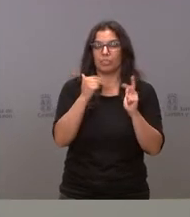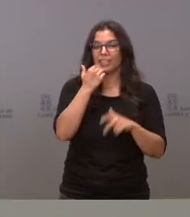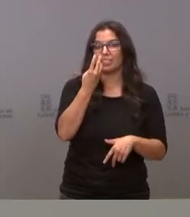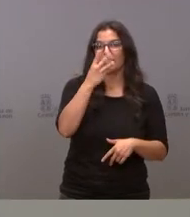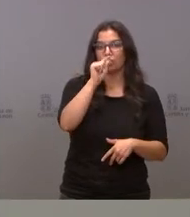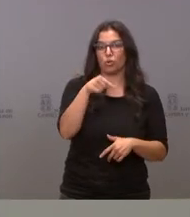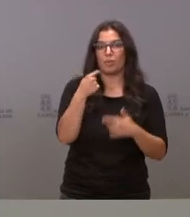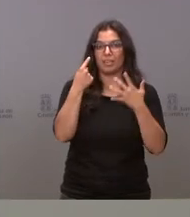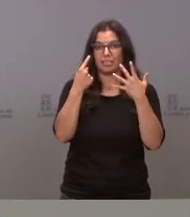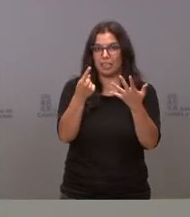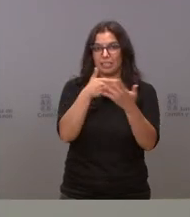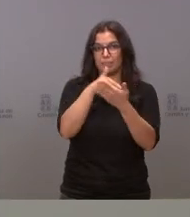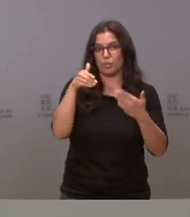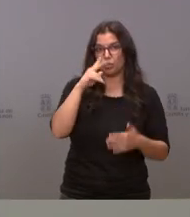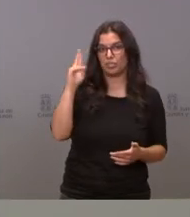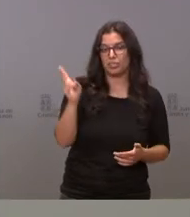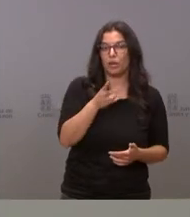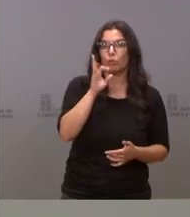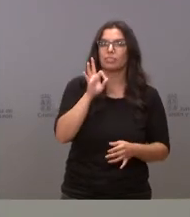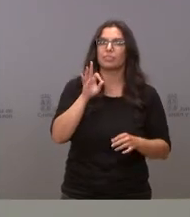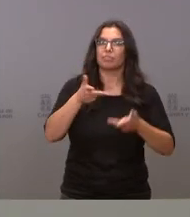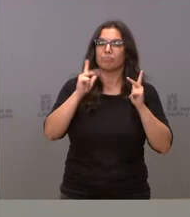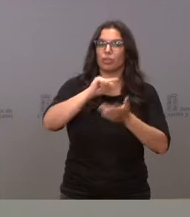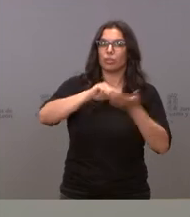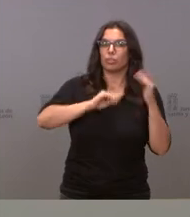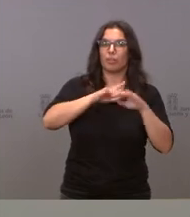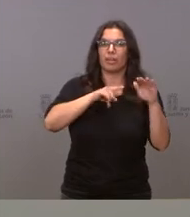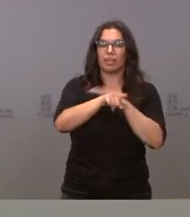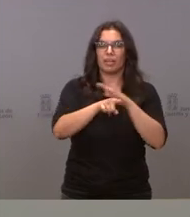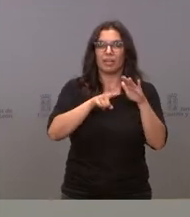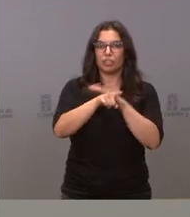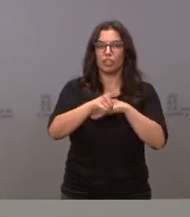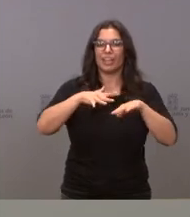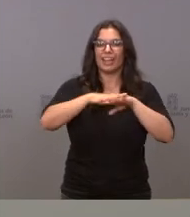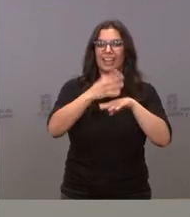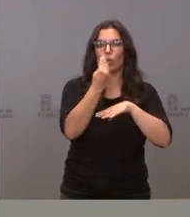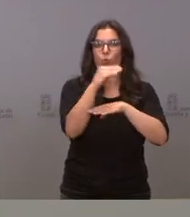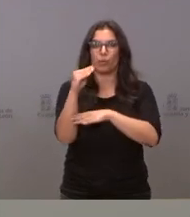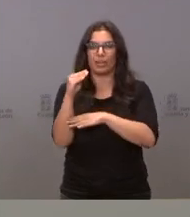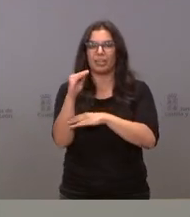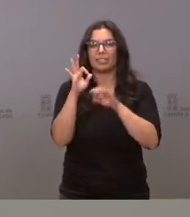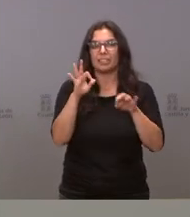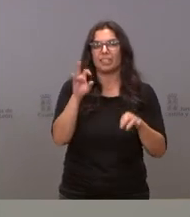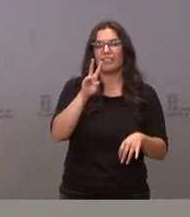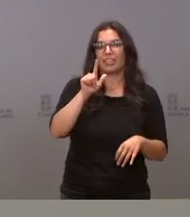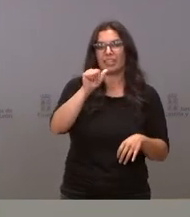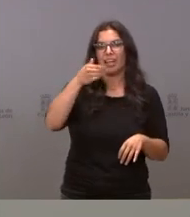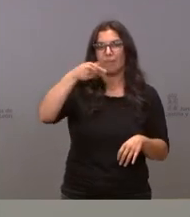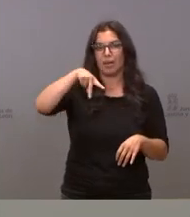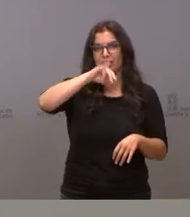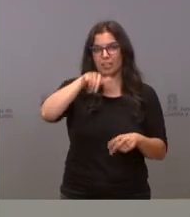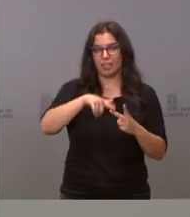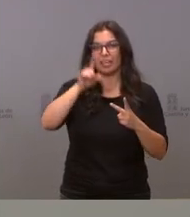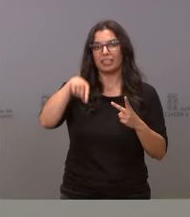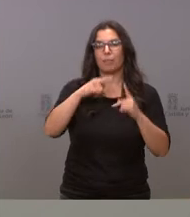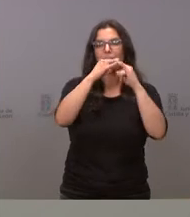,6 millones de euros el contrato para la gestión del Arberge Juvenil de Villamanín y el Campamento Juvenil